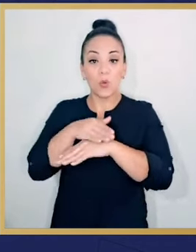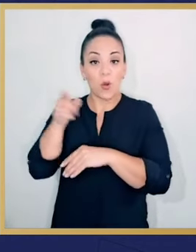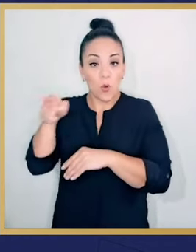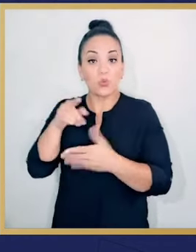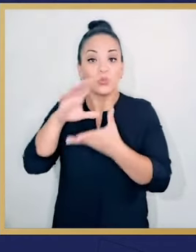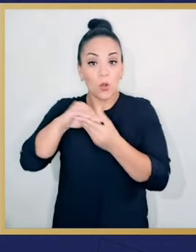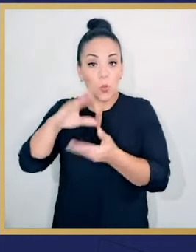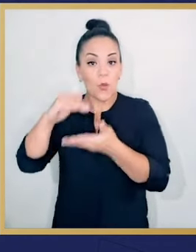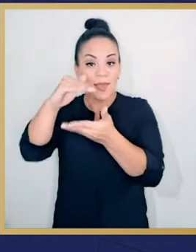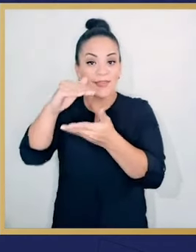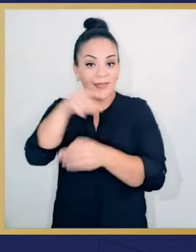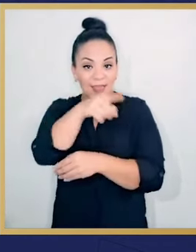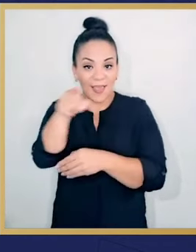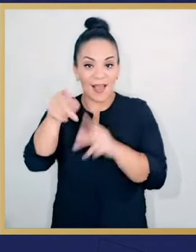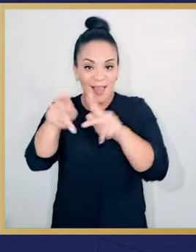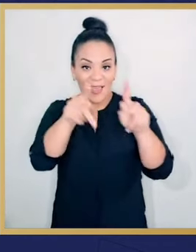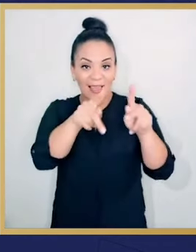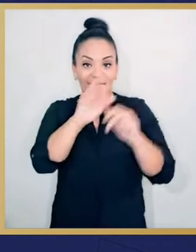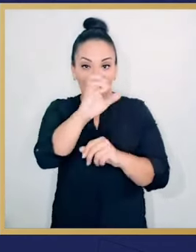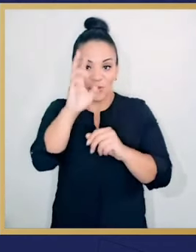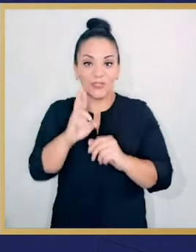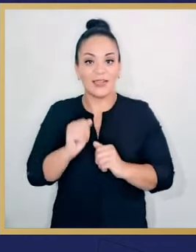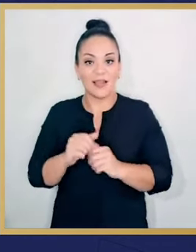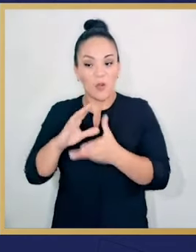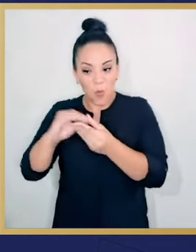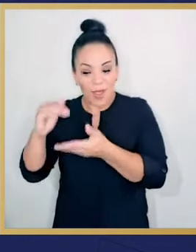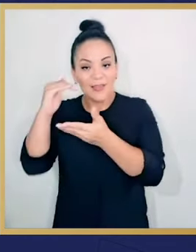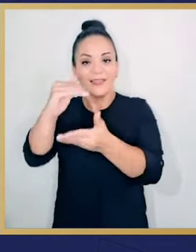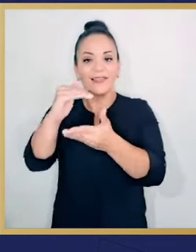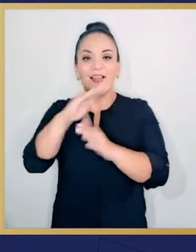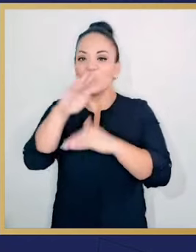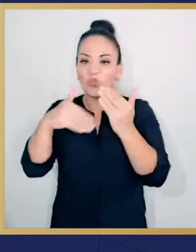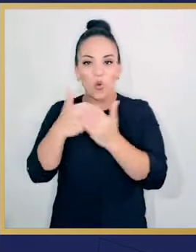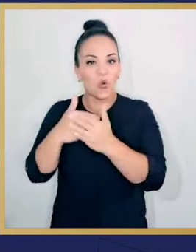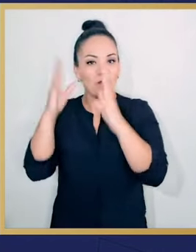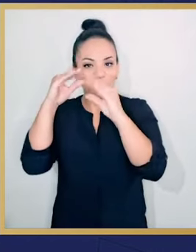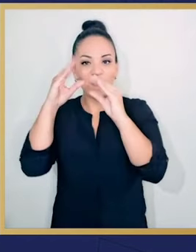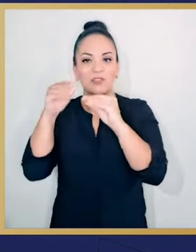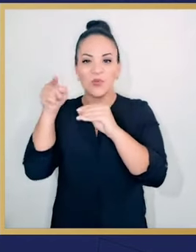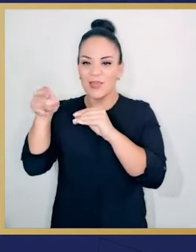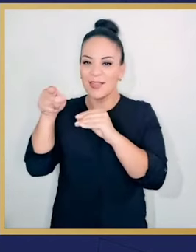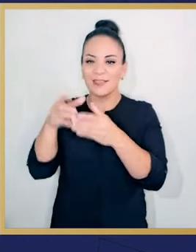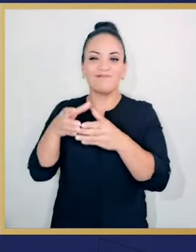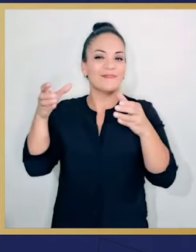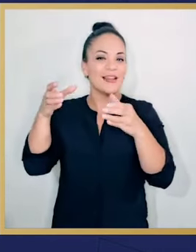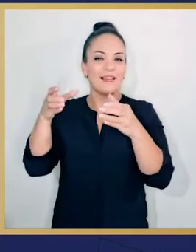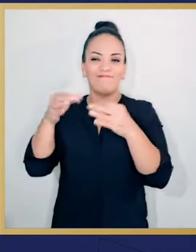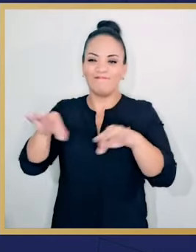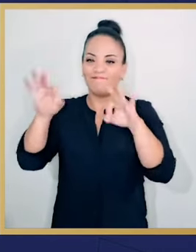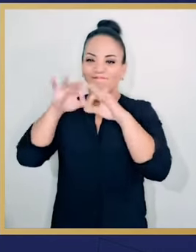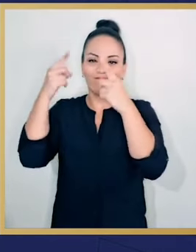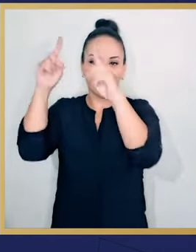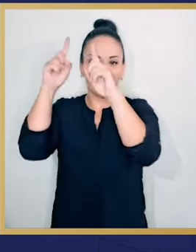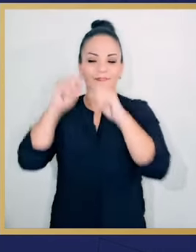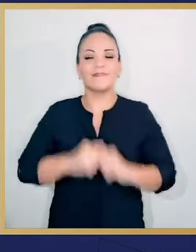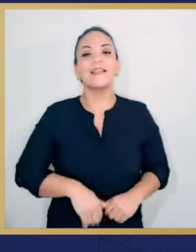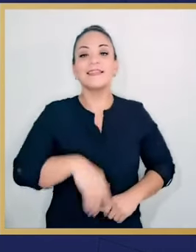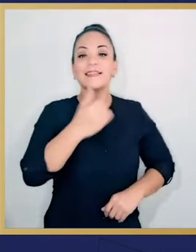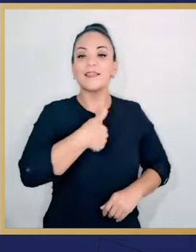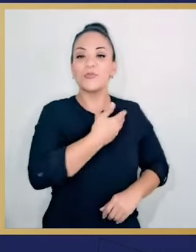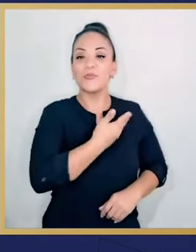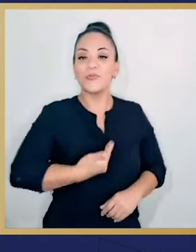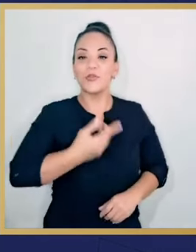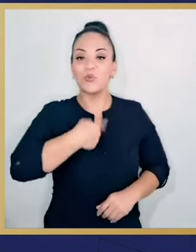ambas naciones. Ministro, por favor, cuéntenle a la gente de Costa Rica los detalles de este